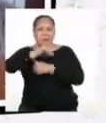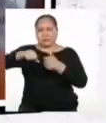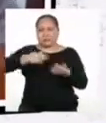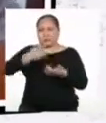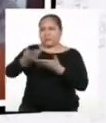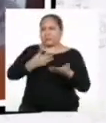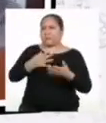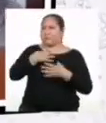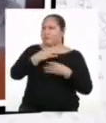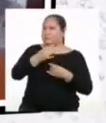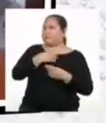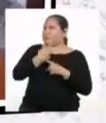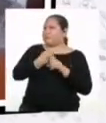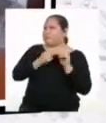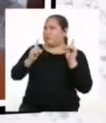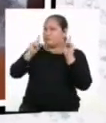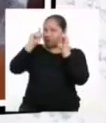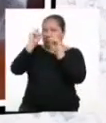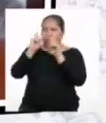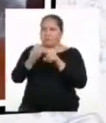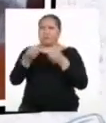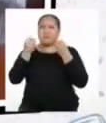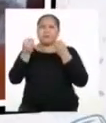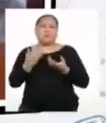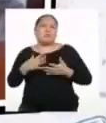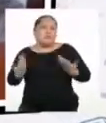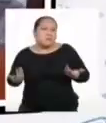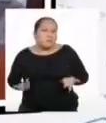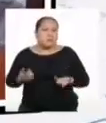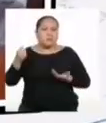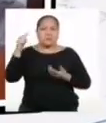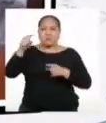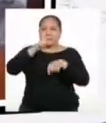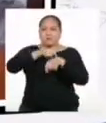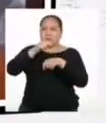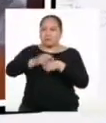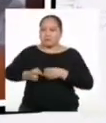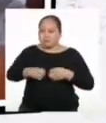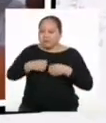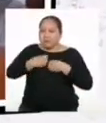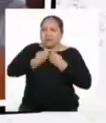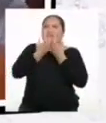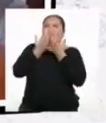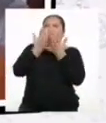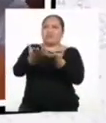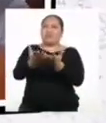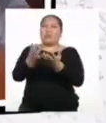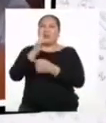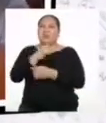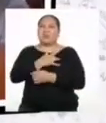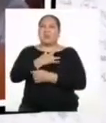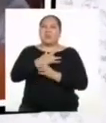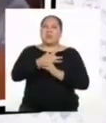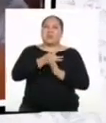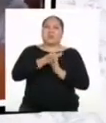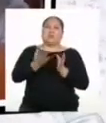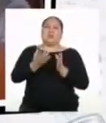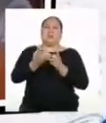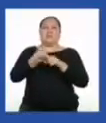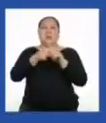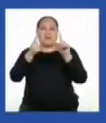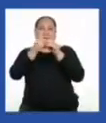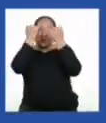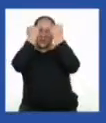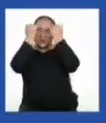parece muy interesante, pero mi pregunta es la siguiente. ¿Cómo podemos hacer para que ese momento de expresarnos no se vuelva tenso por las